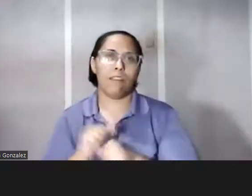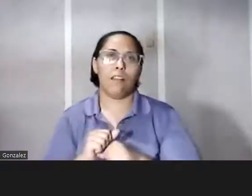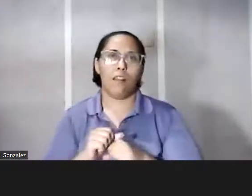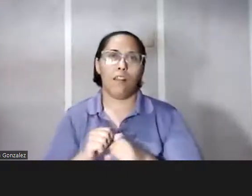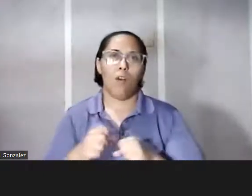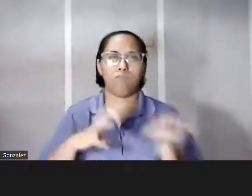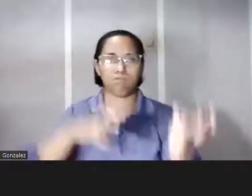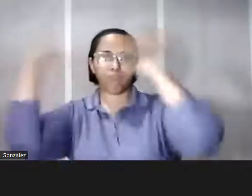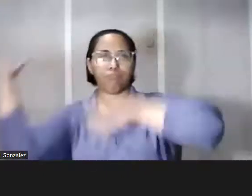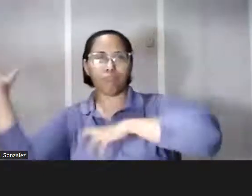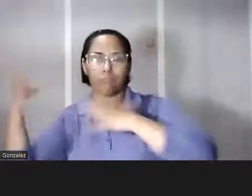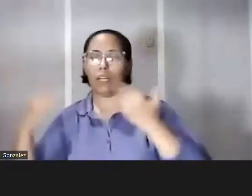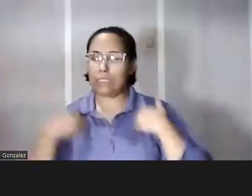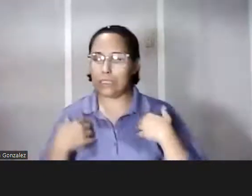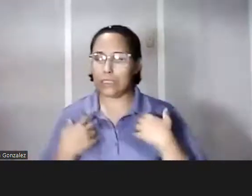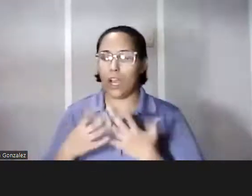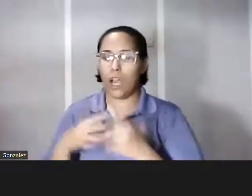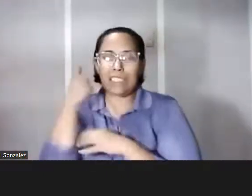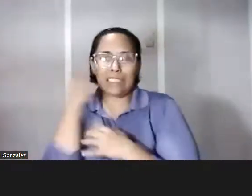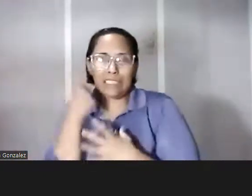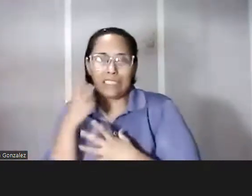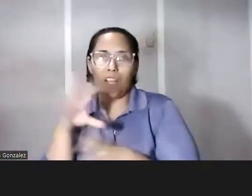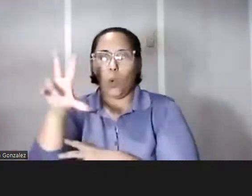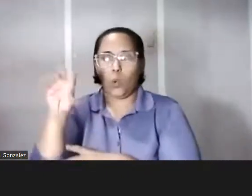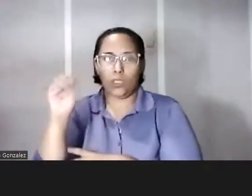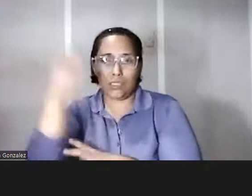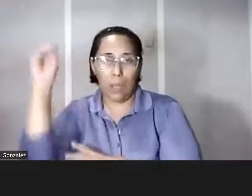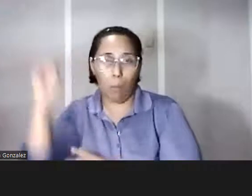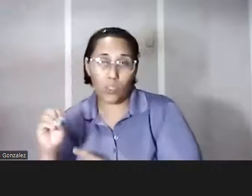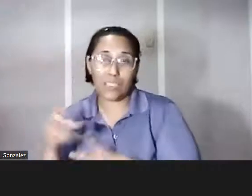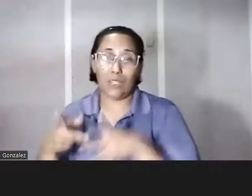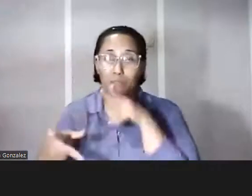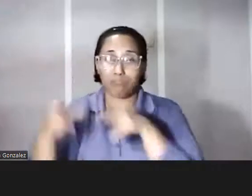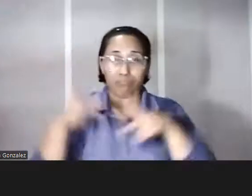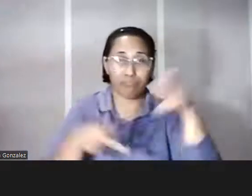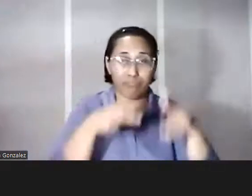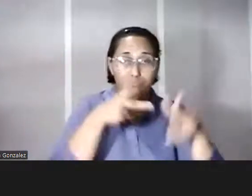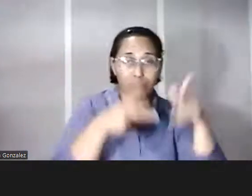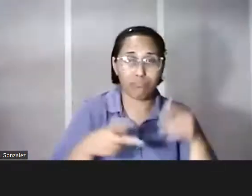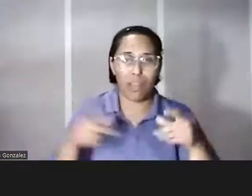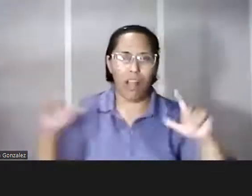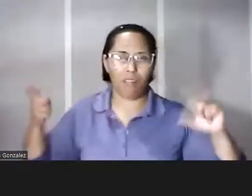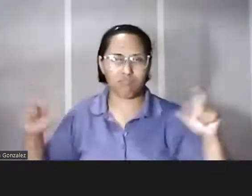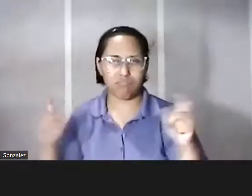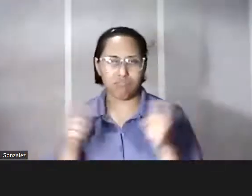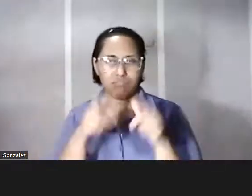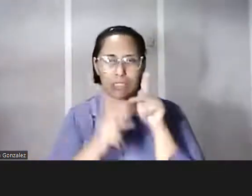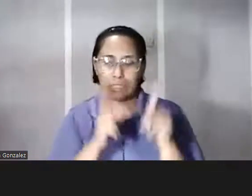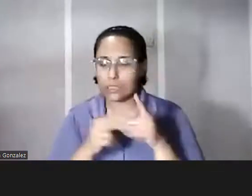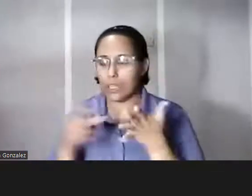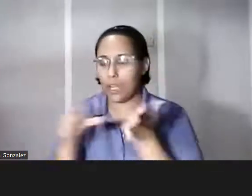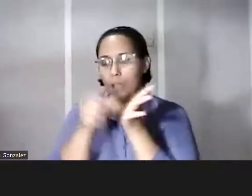hecho, recientemente recibieron un recorte de un 30% y tuvieron que hacer sus ajustes. Si uno va entonces a la página de la BBC